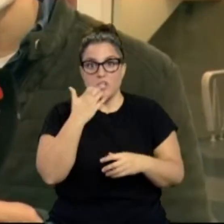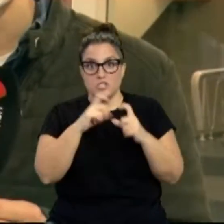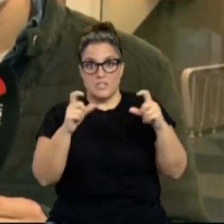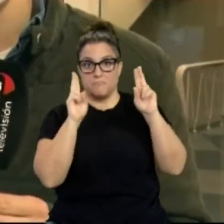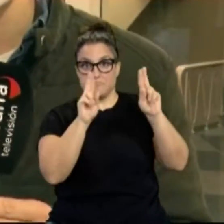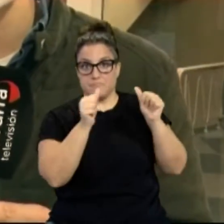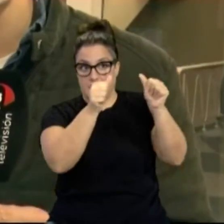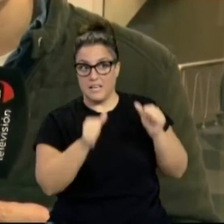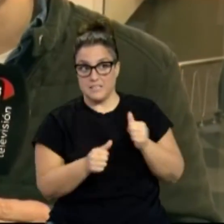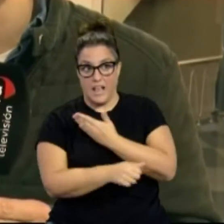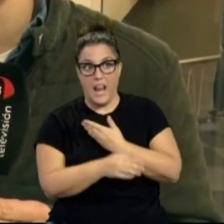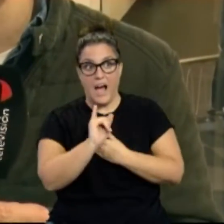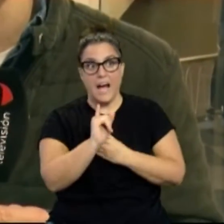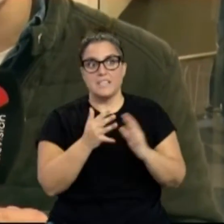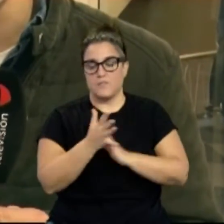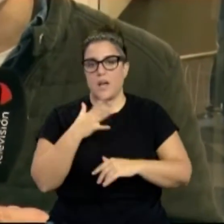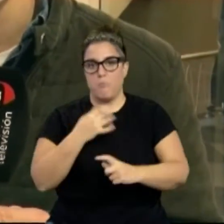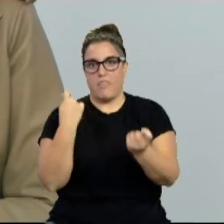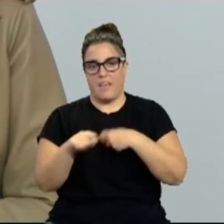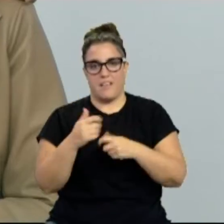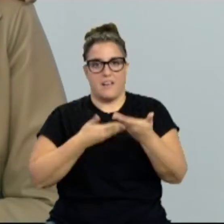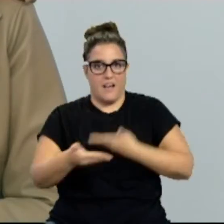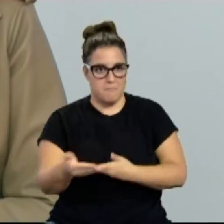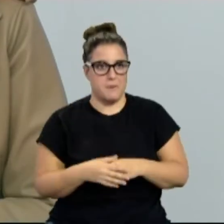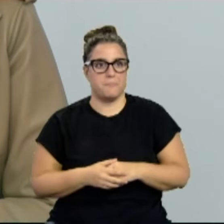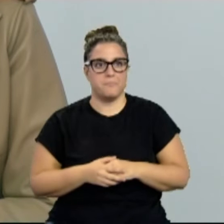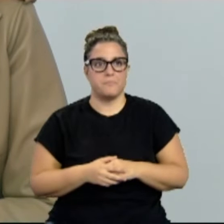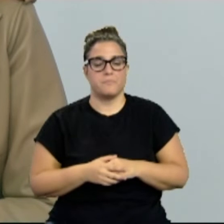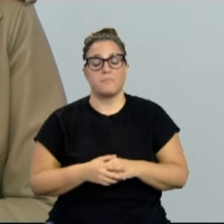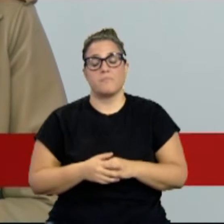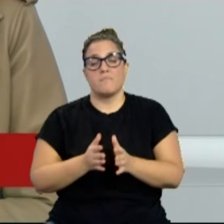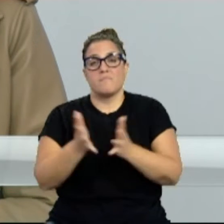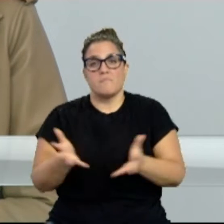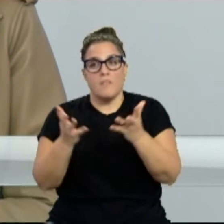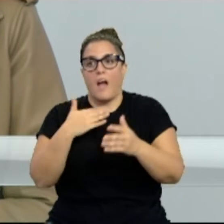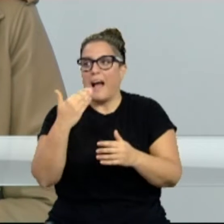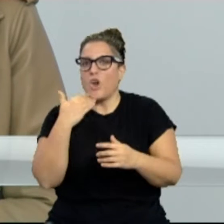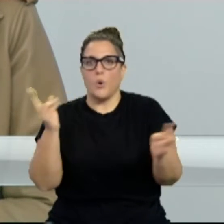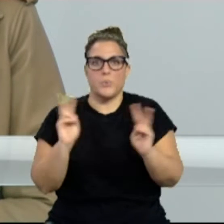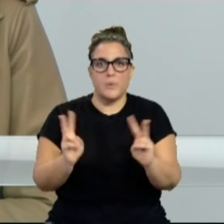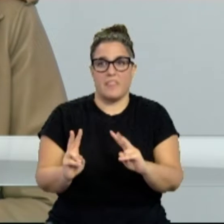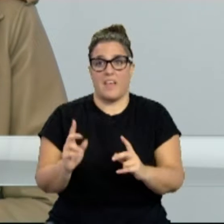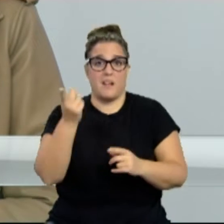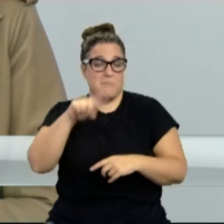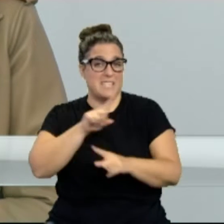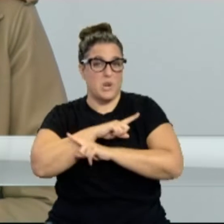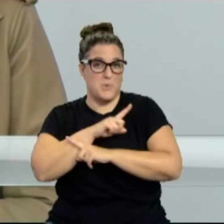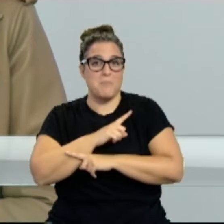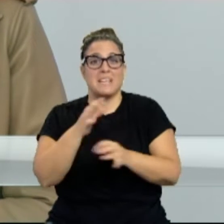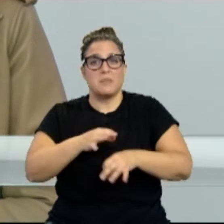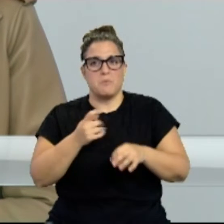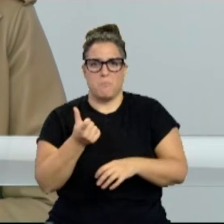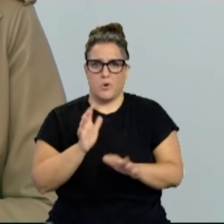cartel se podrán canjear los bonos de descuento. Pues propicia darle también un poco de vida al mes de noviembre que siempre suele ser